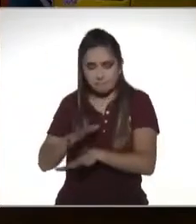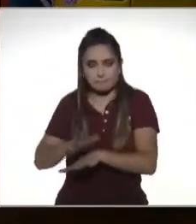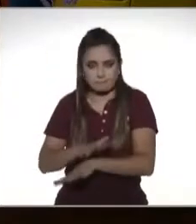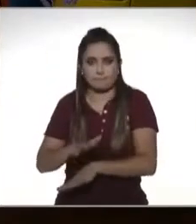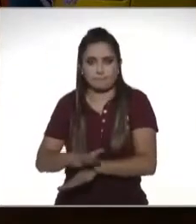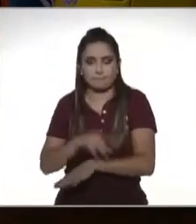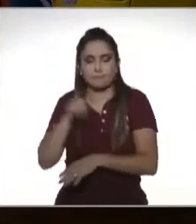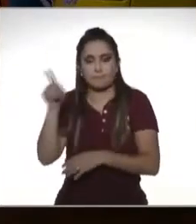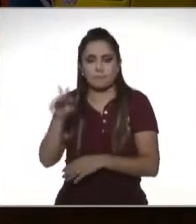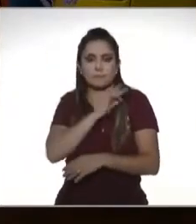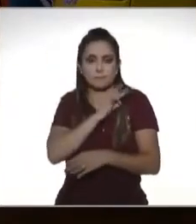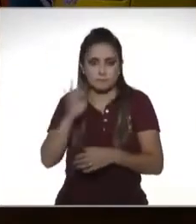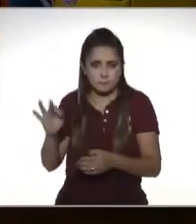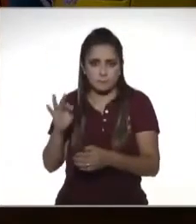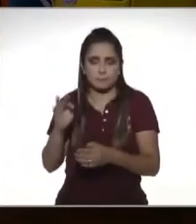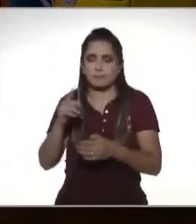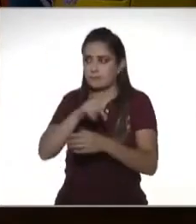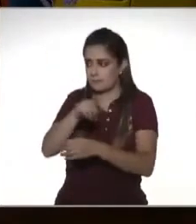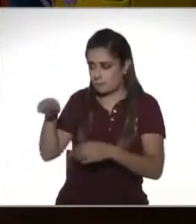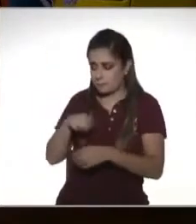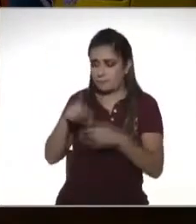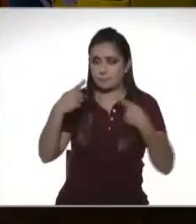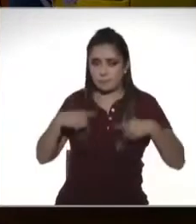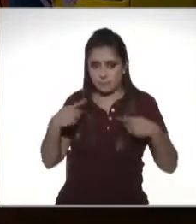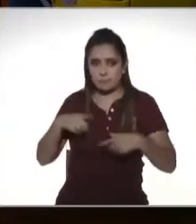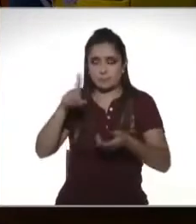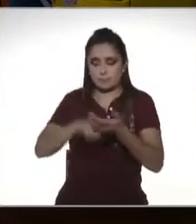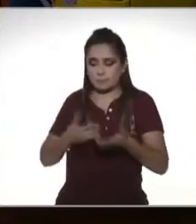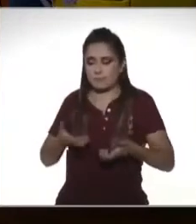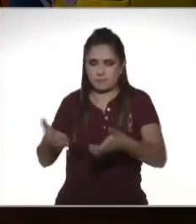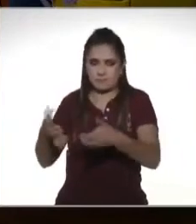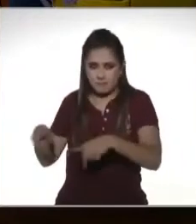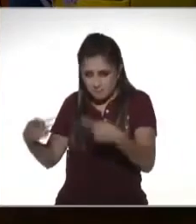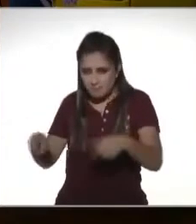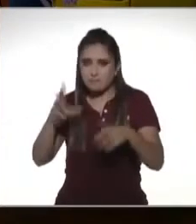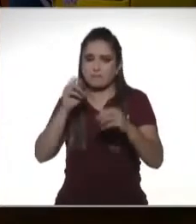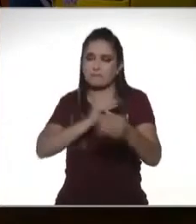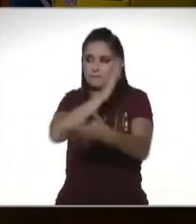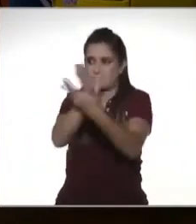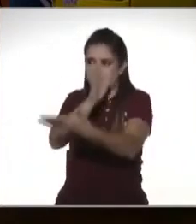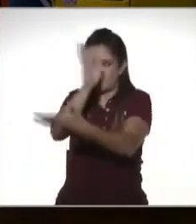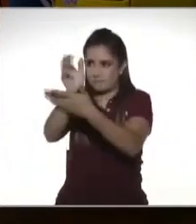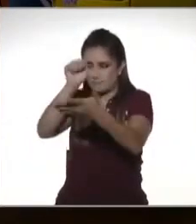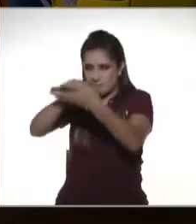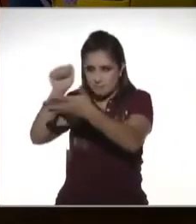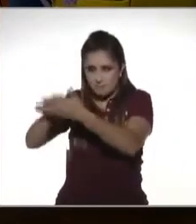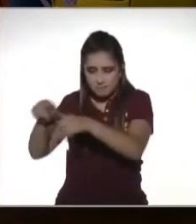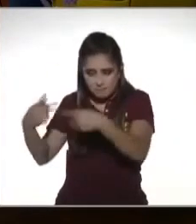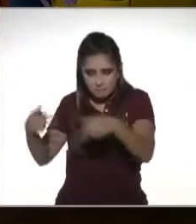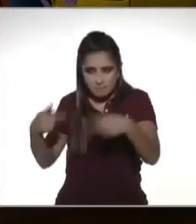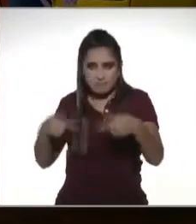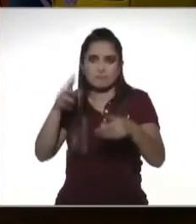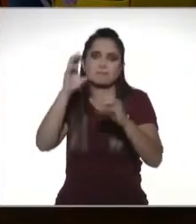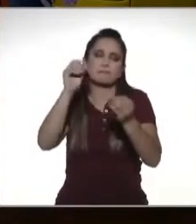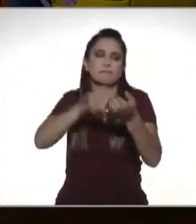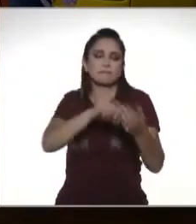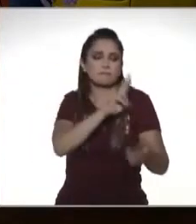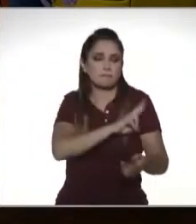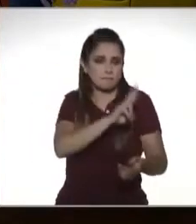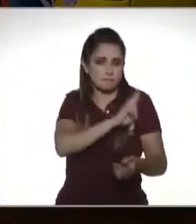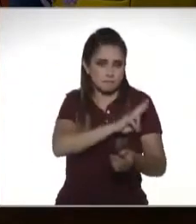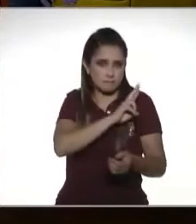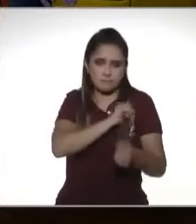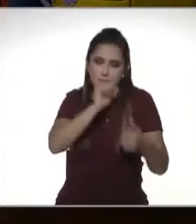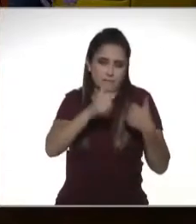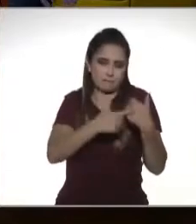donde van a poder entrar todas las personas físicas con actividad empresarial profesional o incluso arrendamiento de bienes